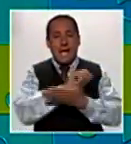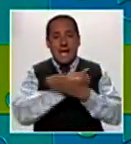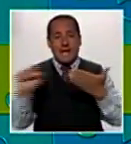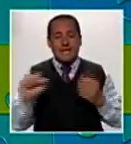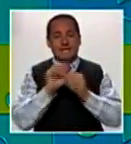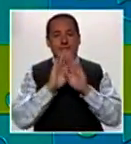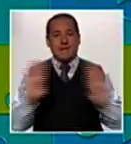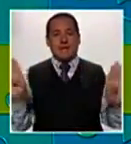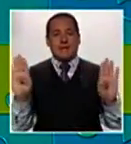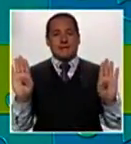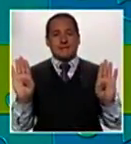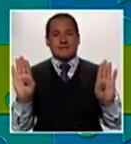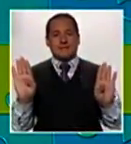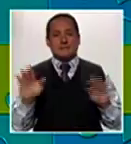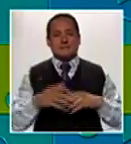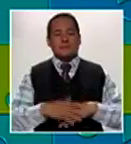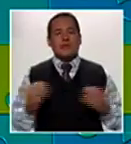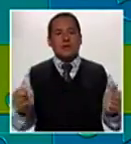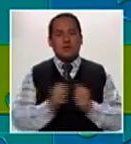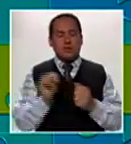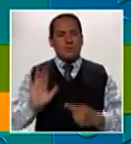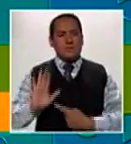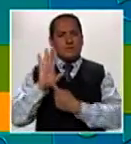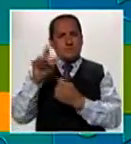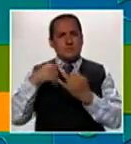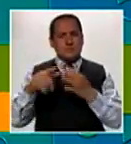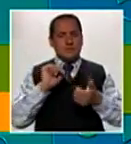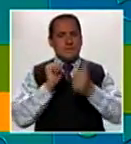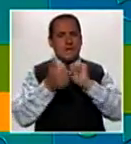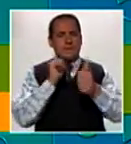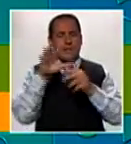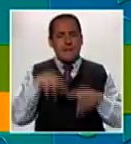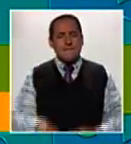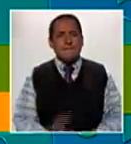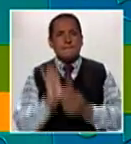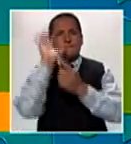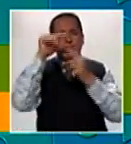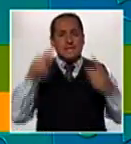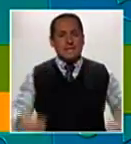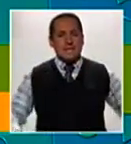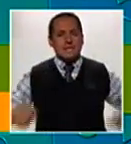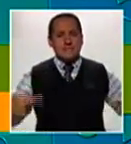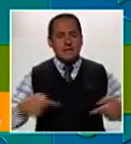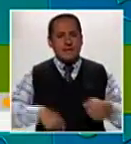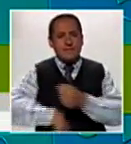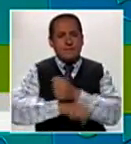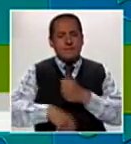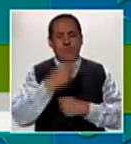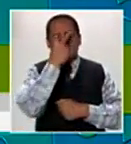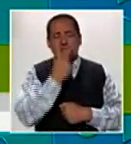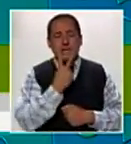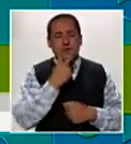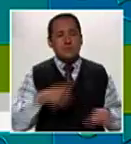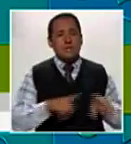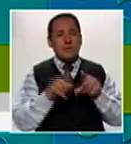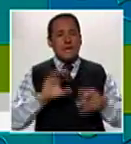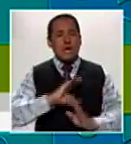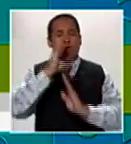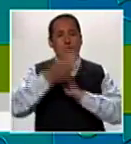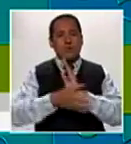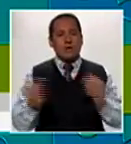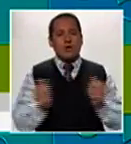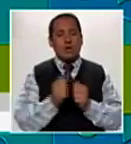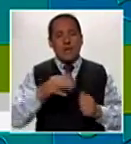Agenda sin barreras Con exhibición deportiva de básquetbol en silla de ruedas y de futsal para invidentes, el